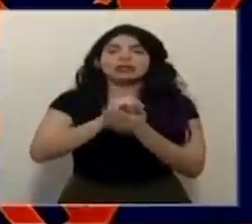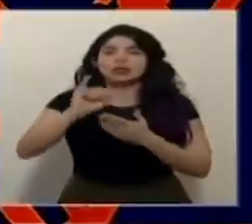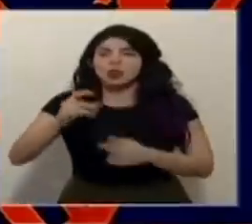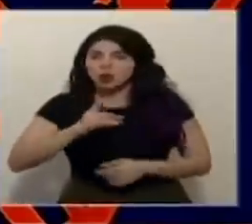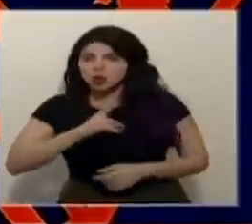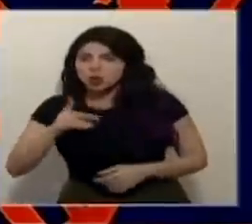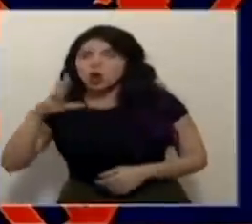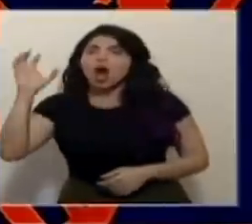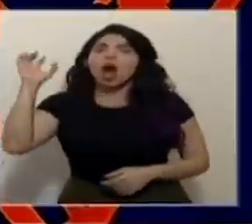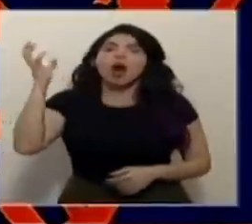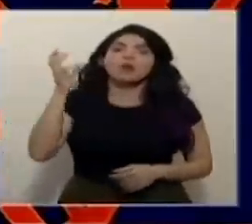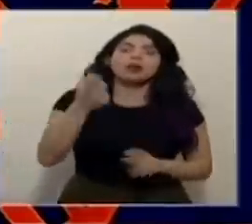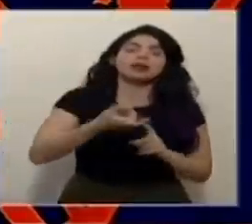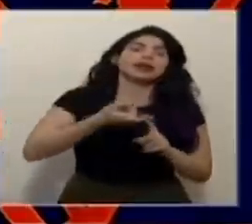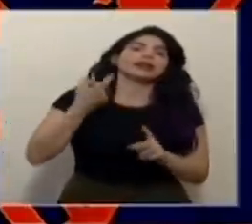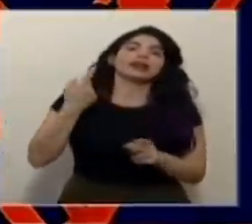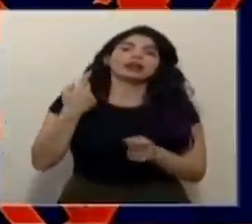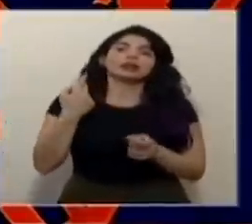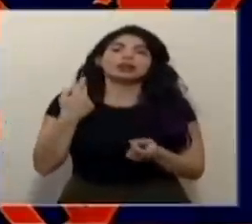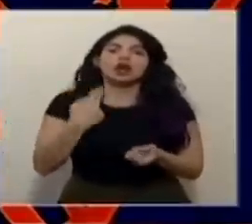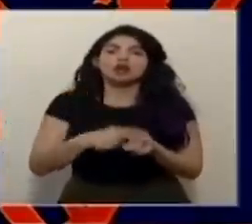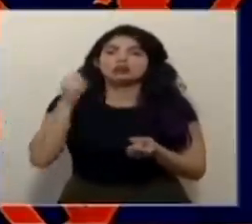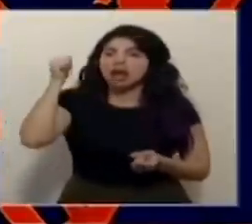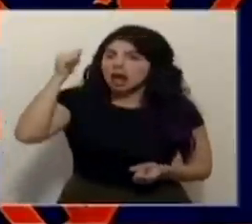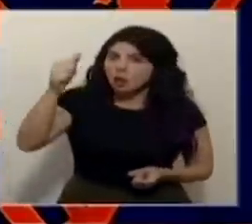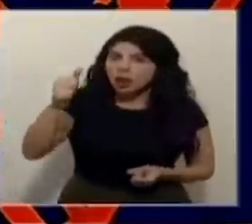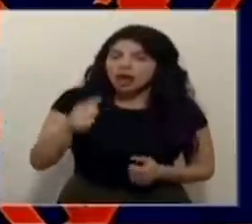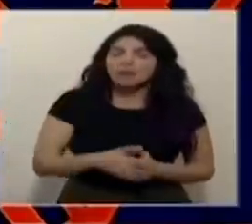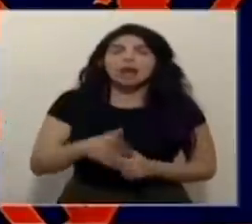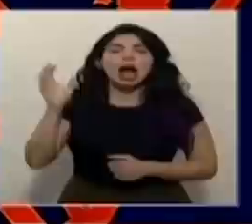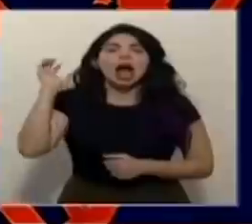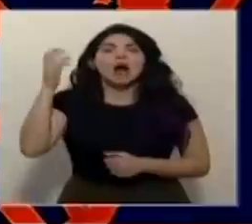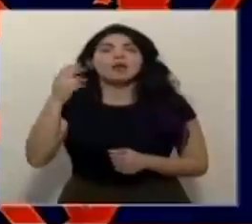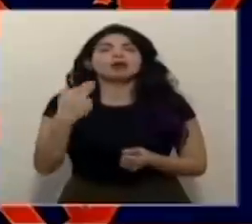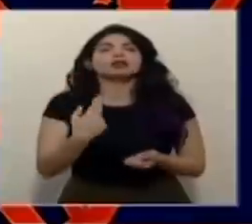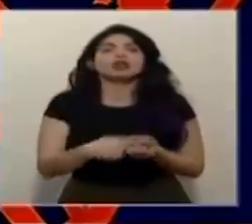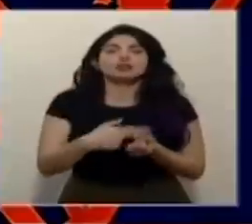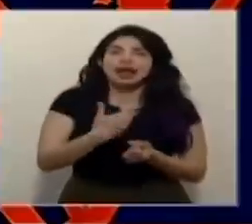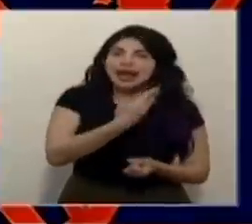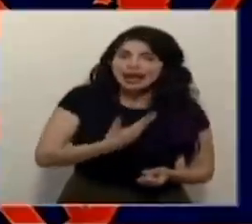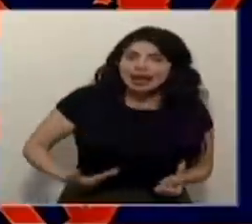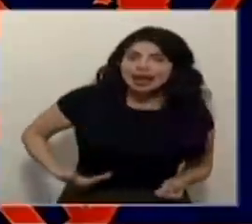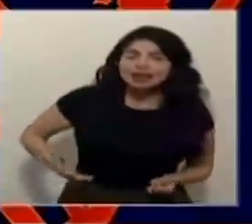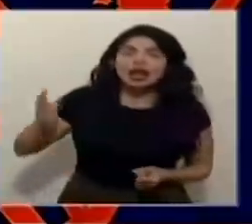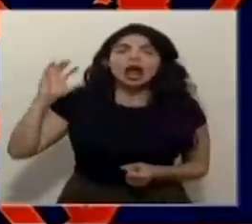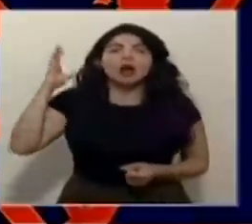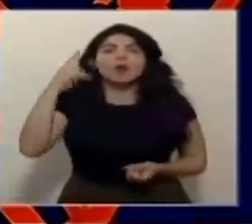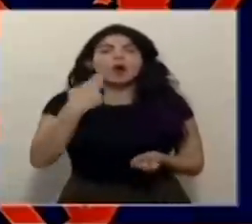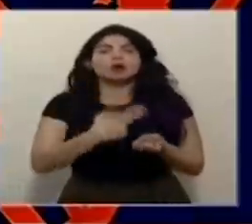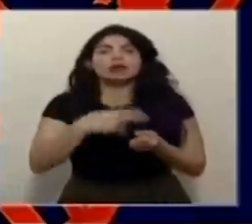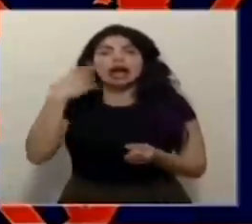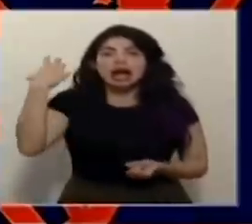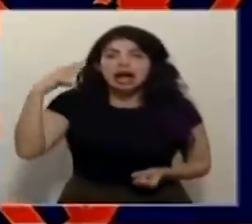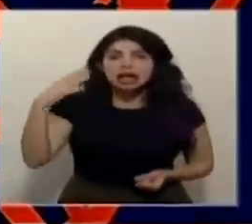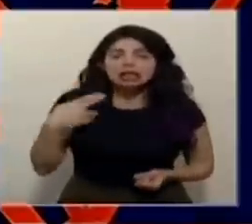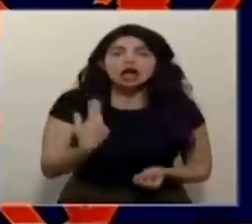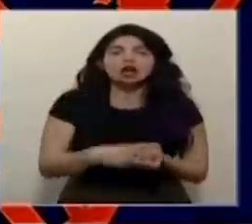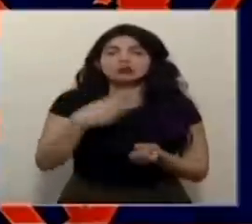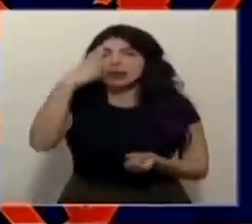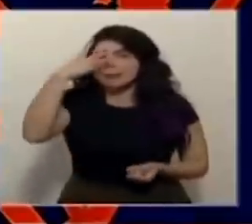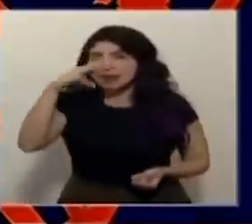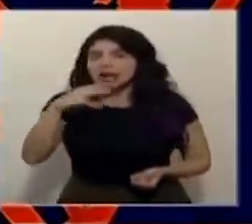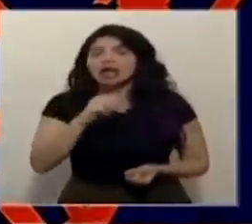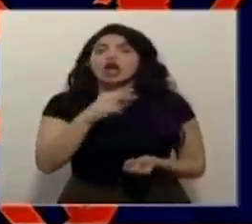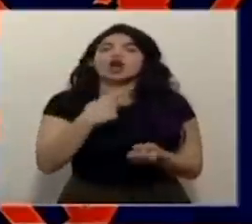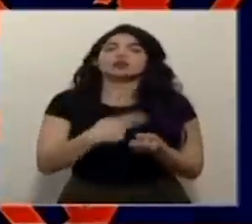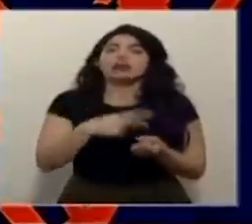ambulancias del hospital de Alajuela ambulancias del hospital de Heredia ambulancias del hospital de Cartago del hospital México y